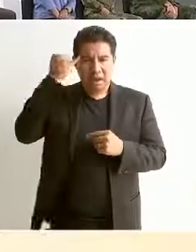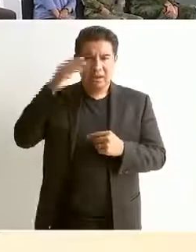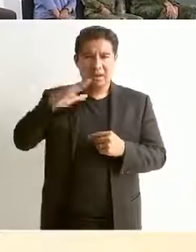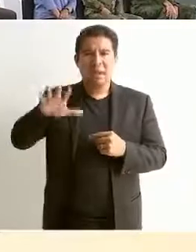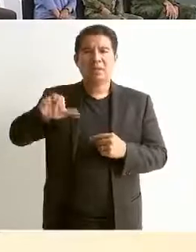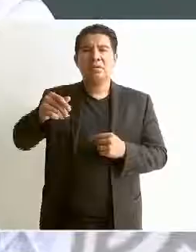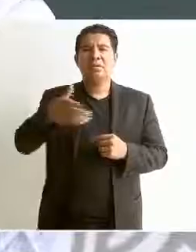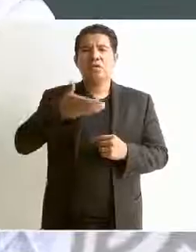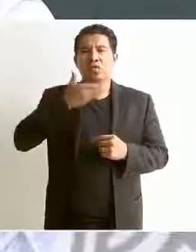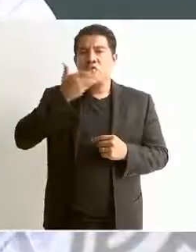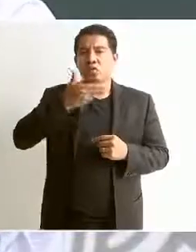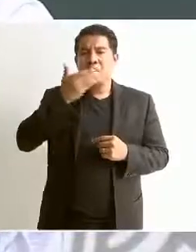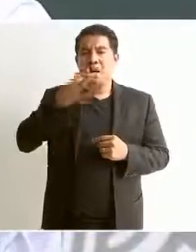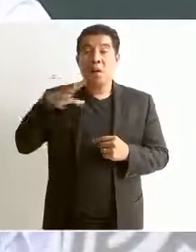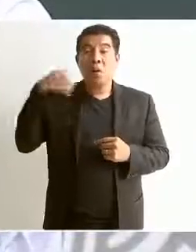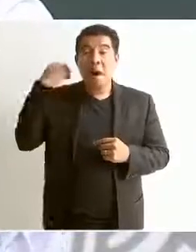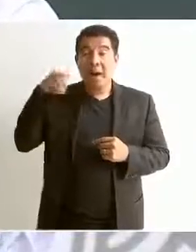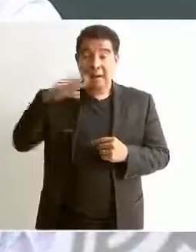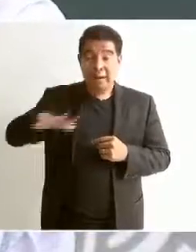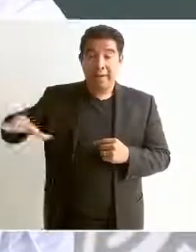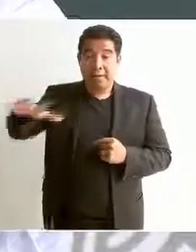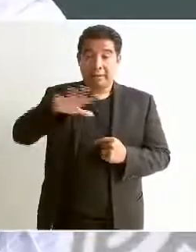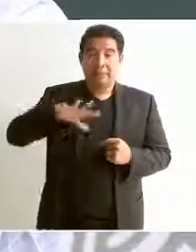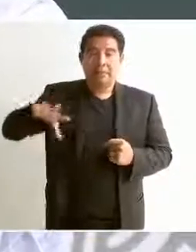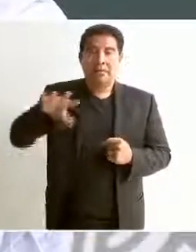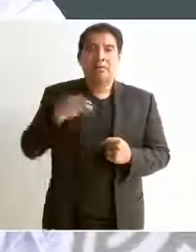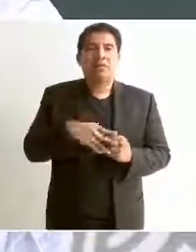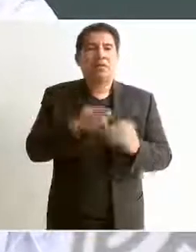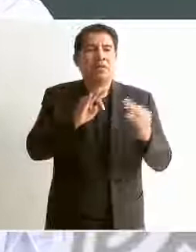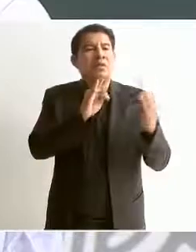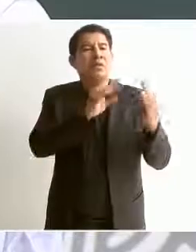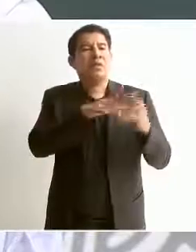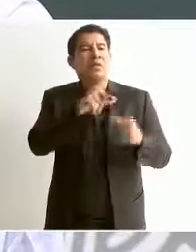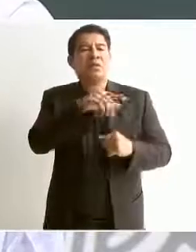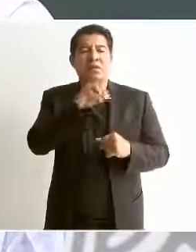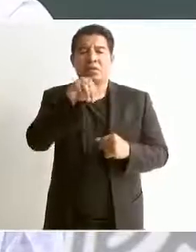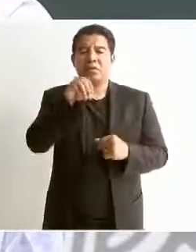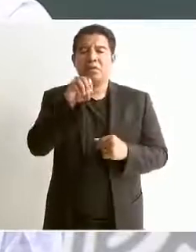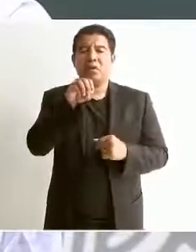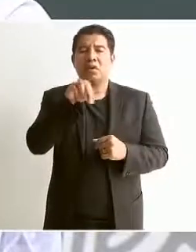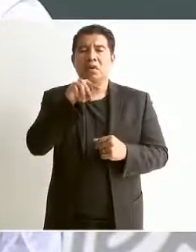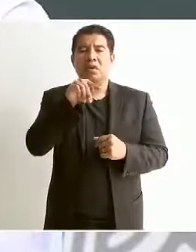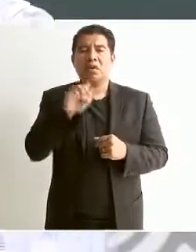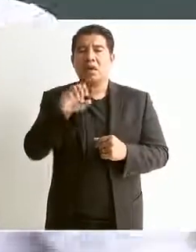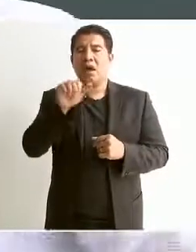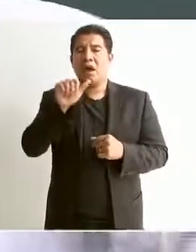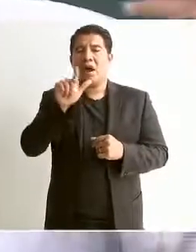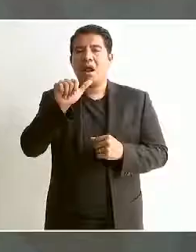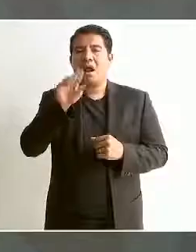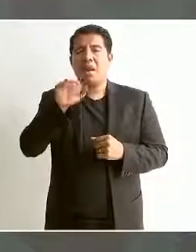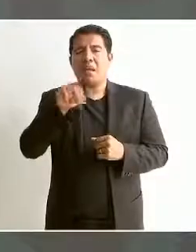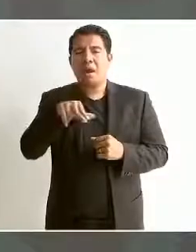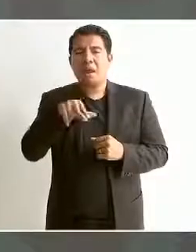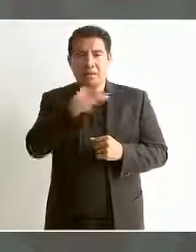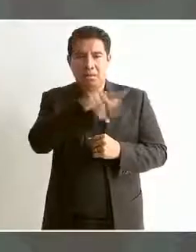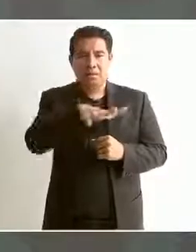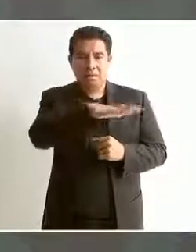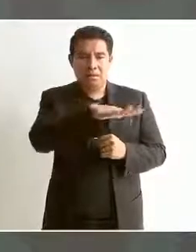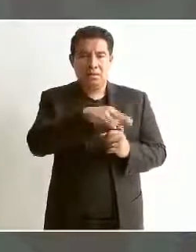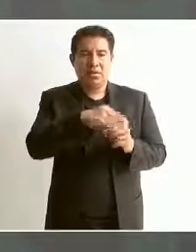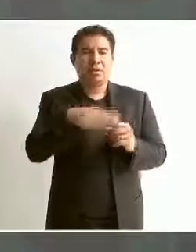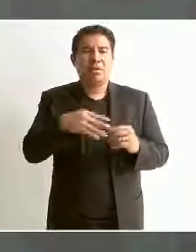usos y costumbres de Oaxaca, ahí enfrente de Montalbán. Y la vestimenta